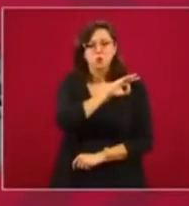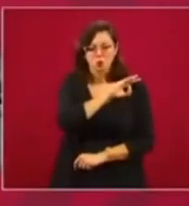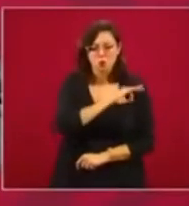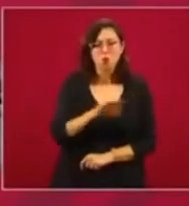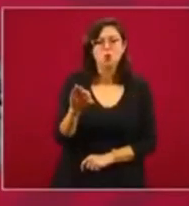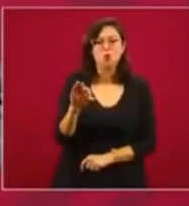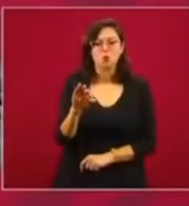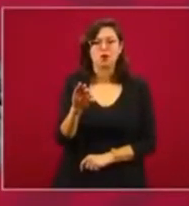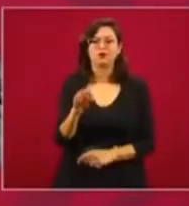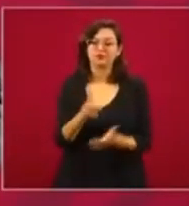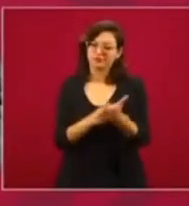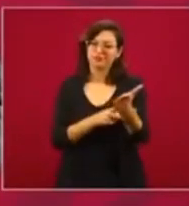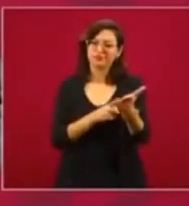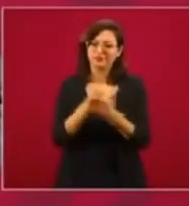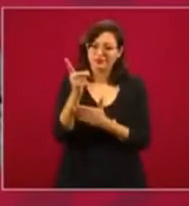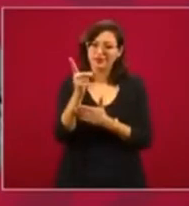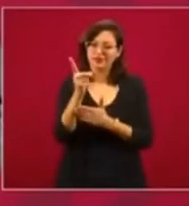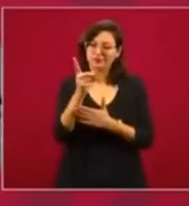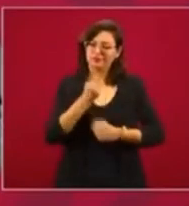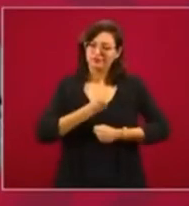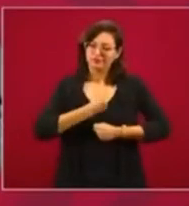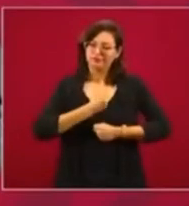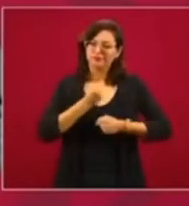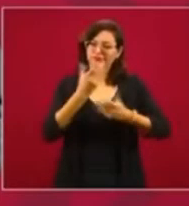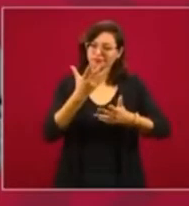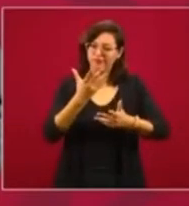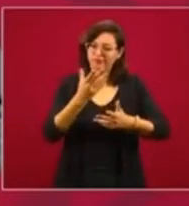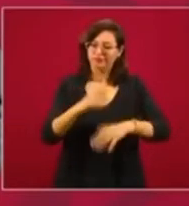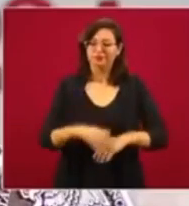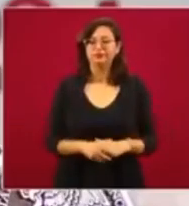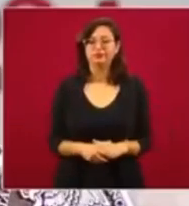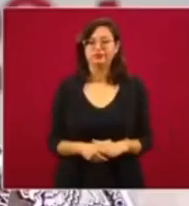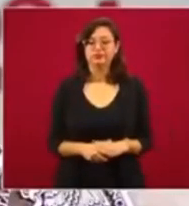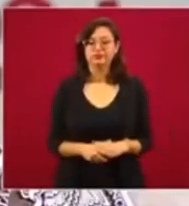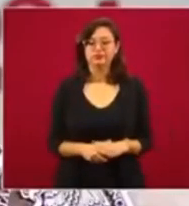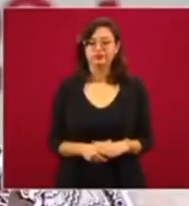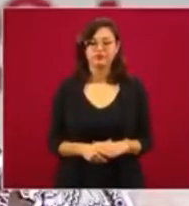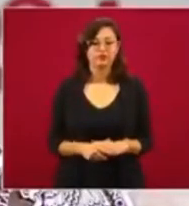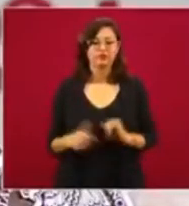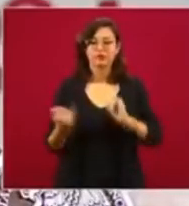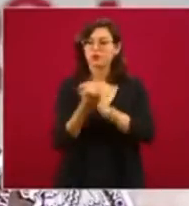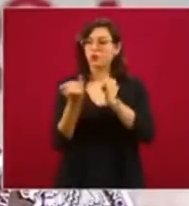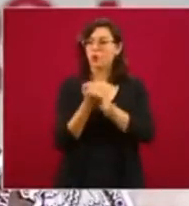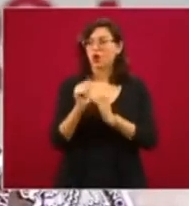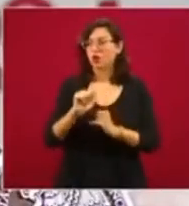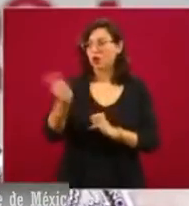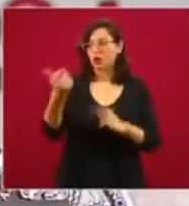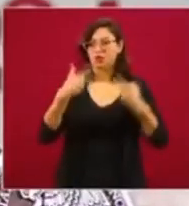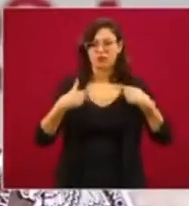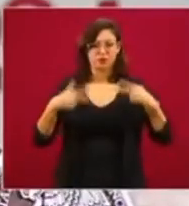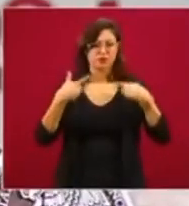su derecho de manifestación, como cualquier ciudadano.